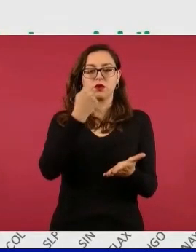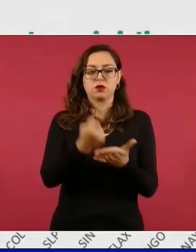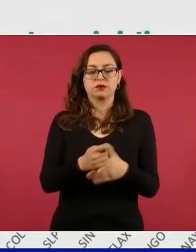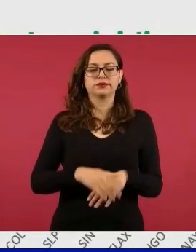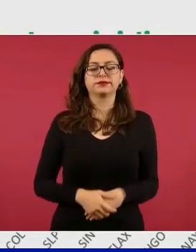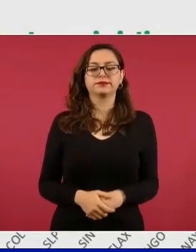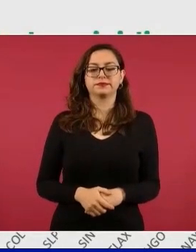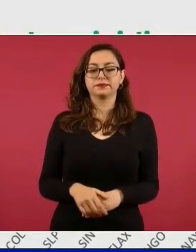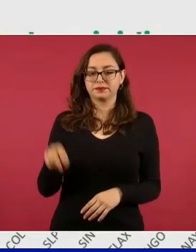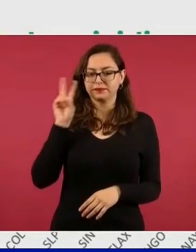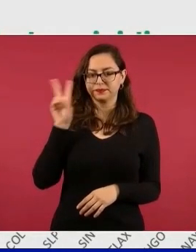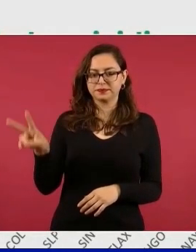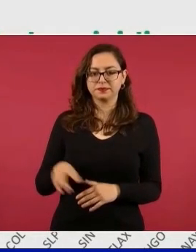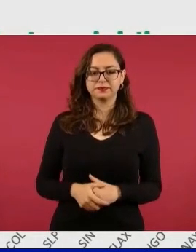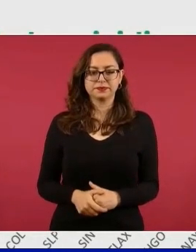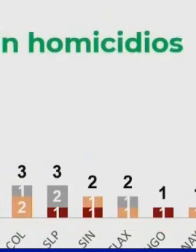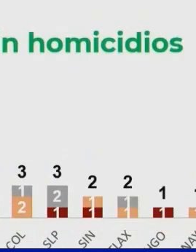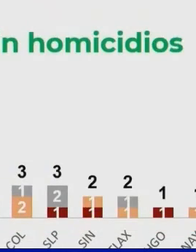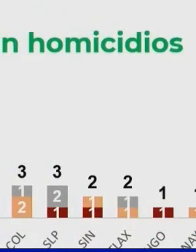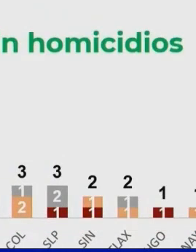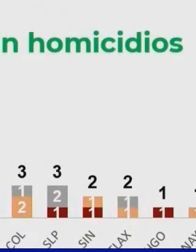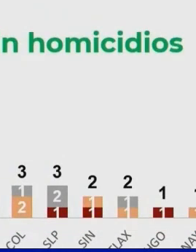estados.